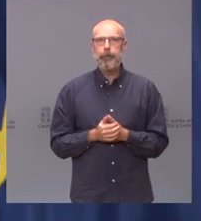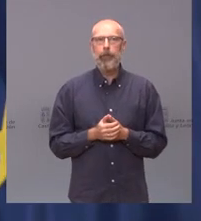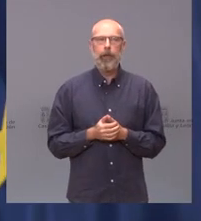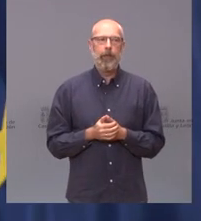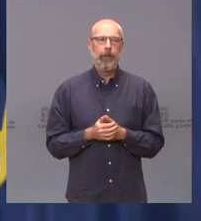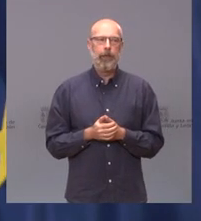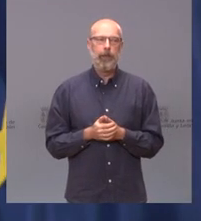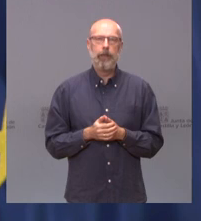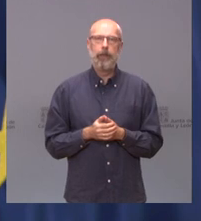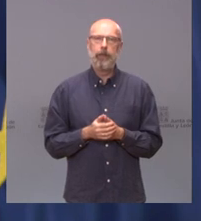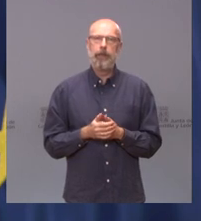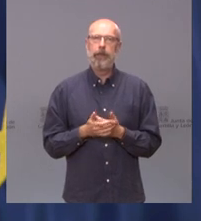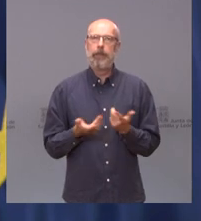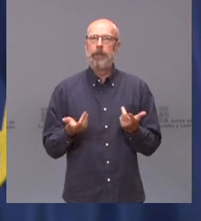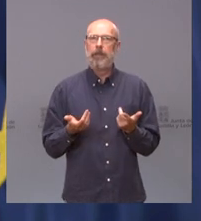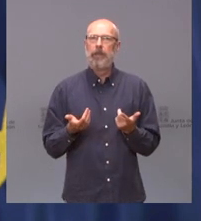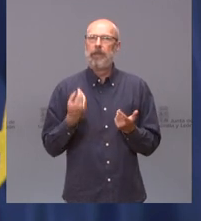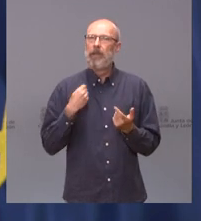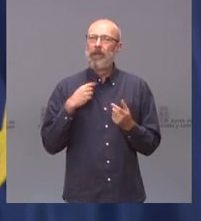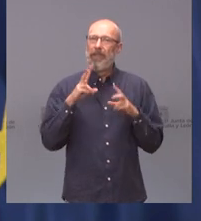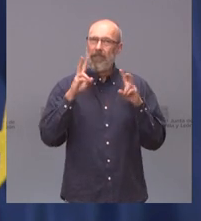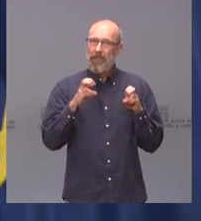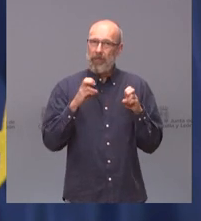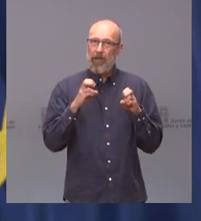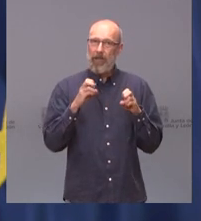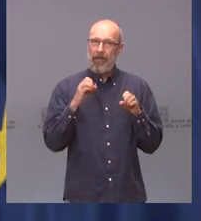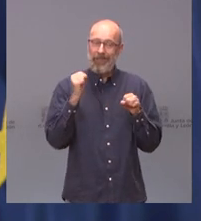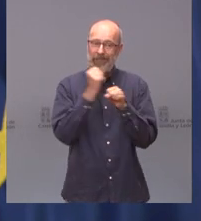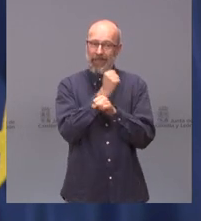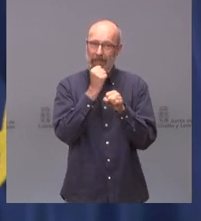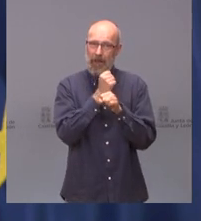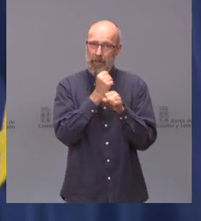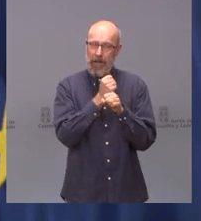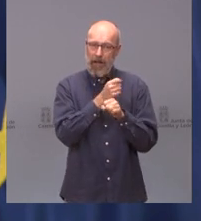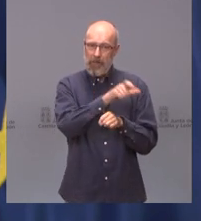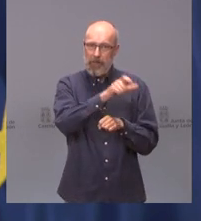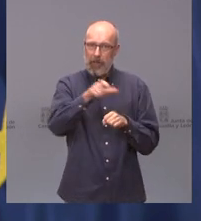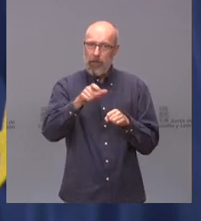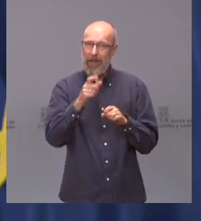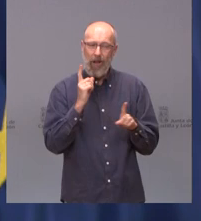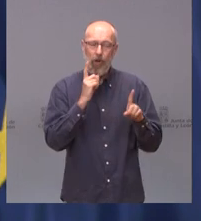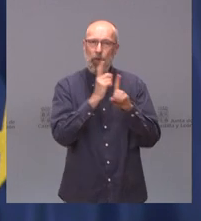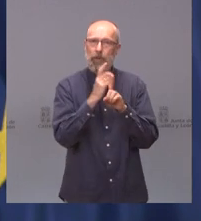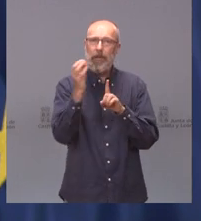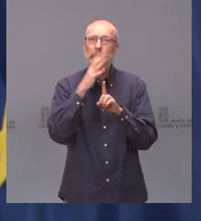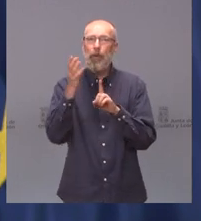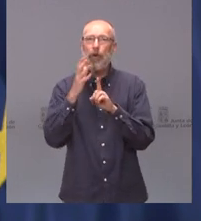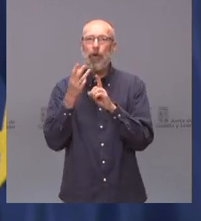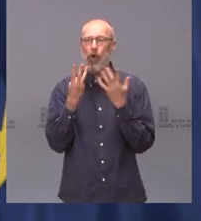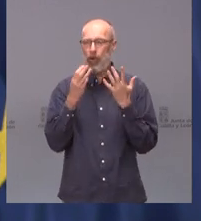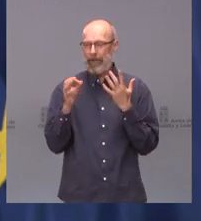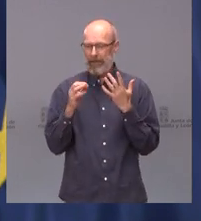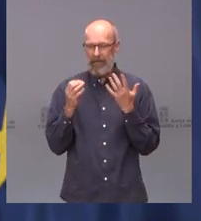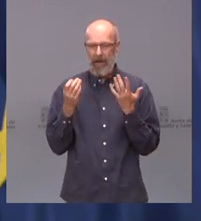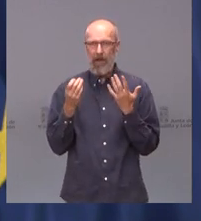Que le diga que no hay nada más antiobrero que tener paralizados 80 o 90 acuerdos destinados a favorecer